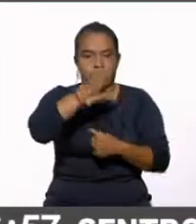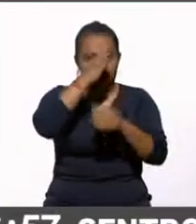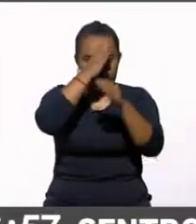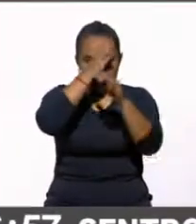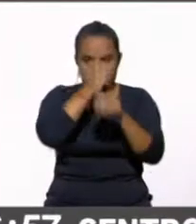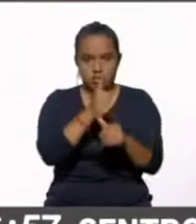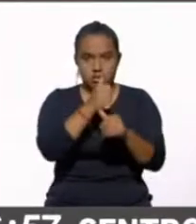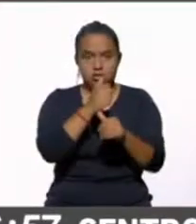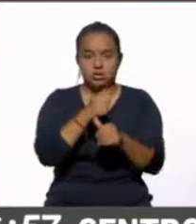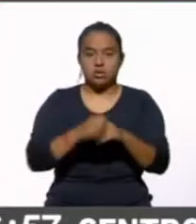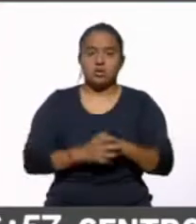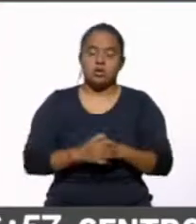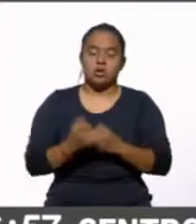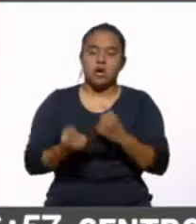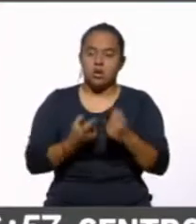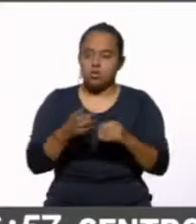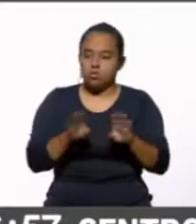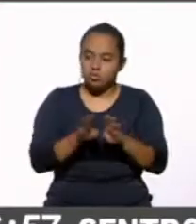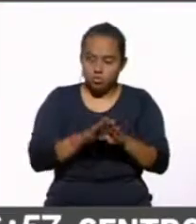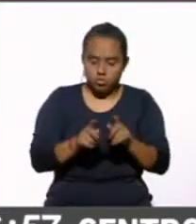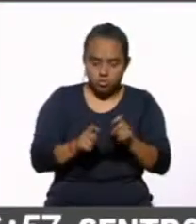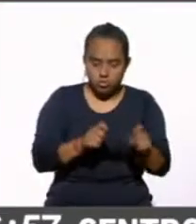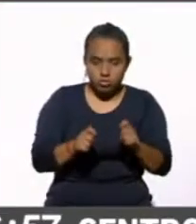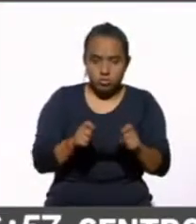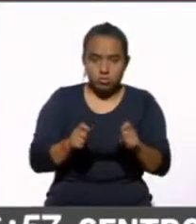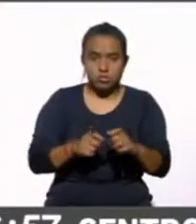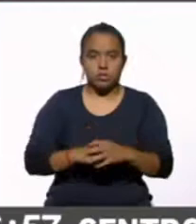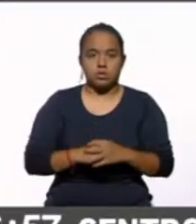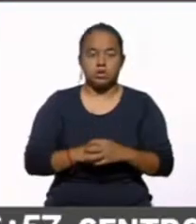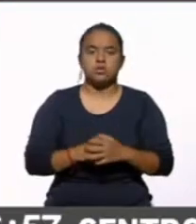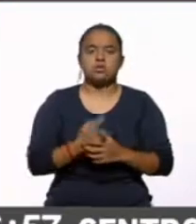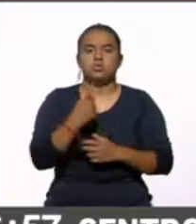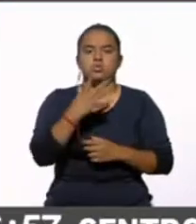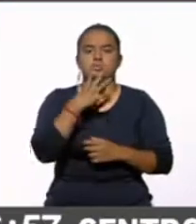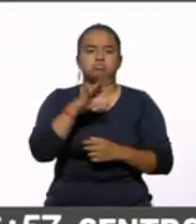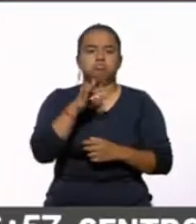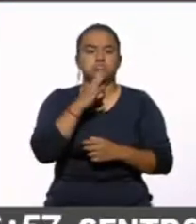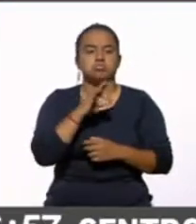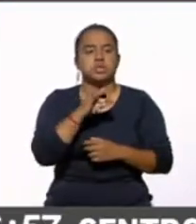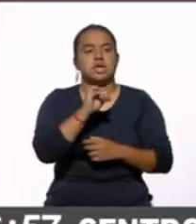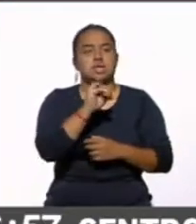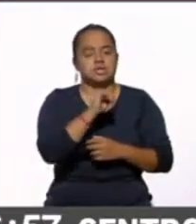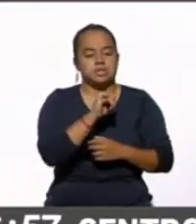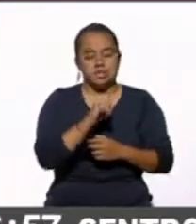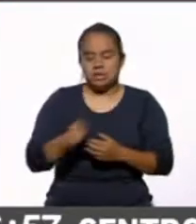algunas medidas que se han tomado, como el que simplemente se les da entrada.